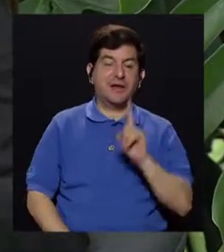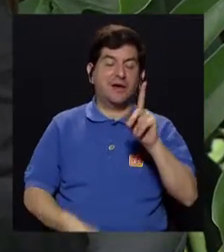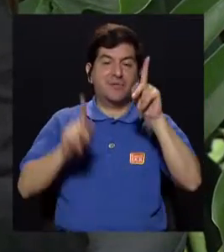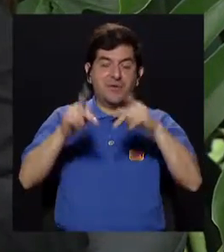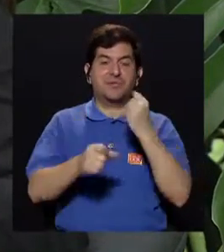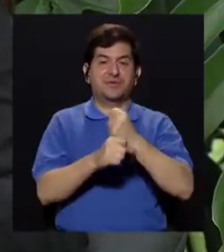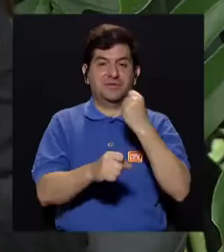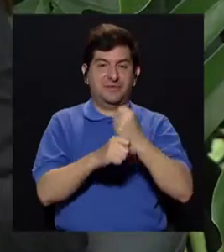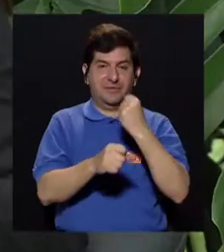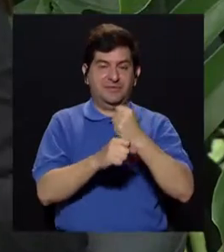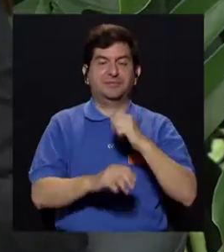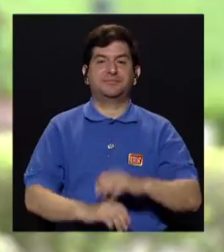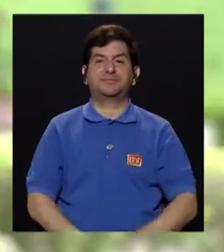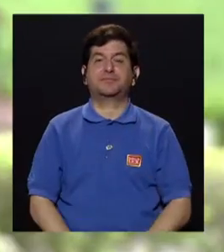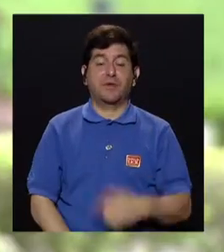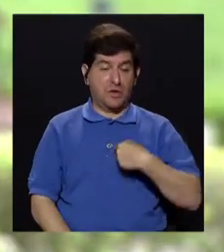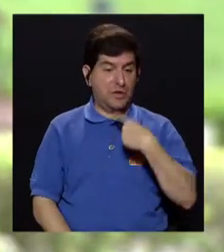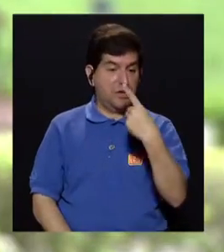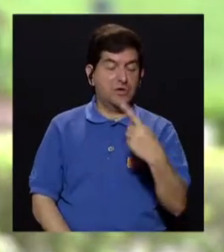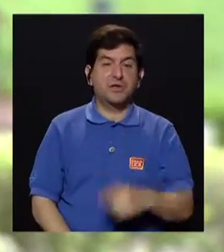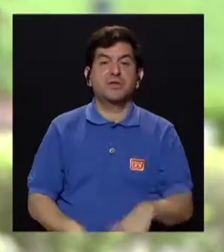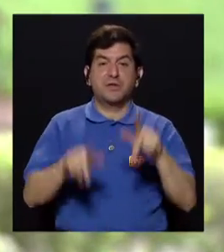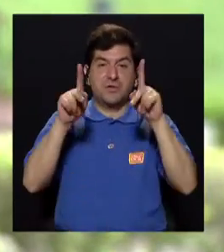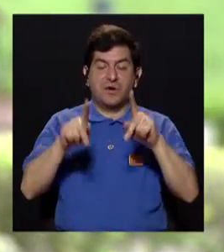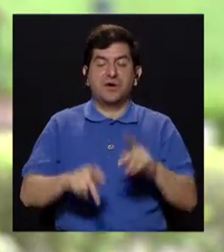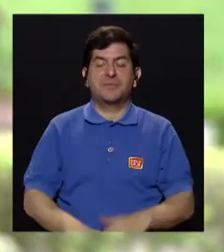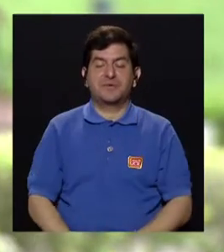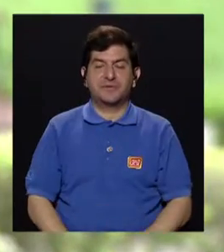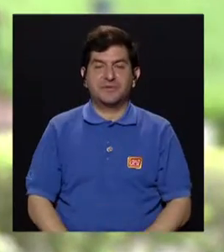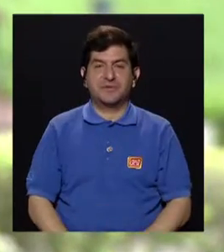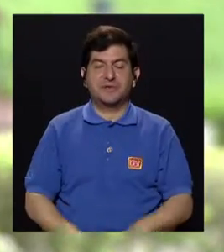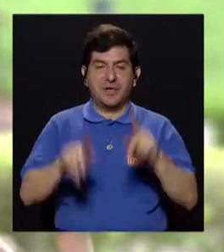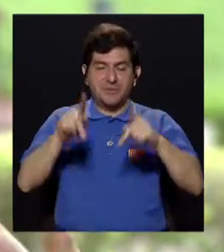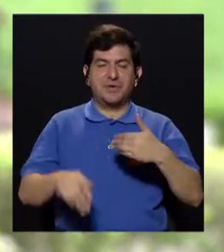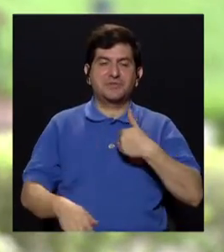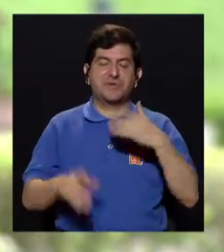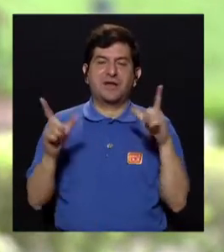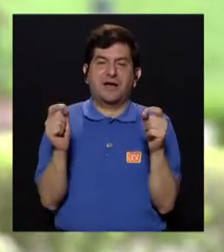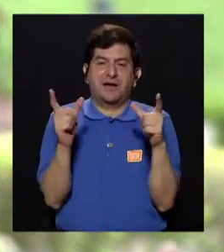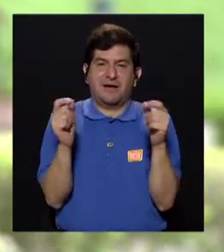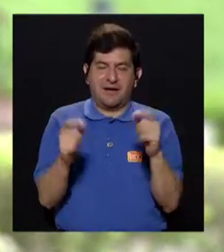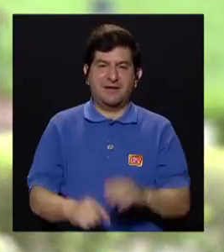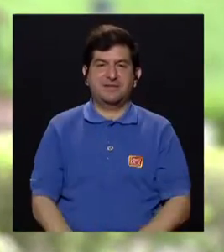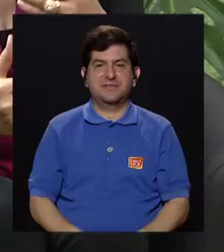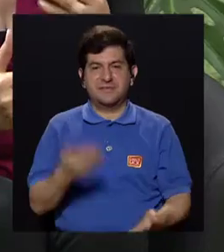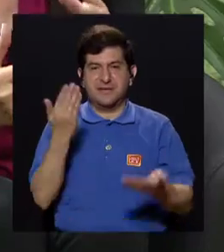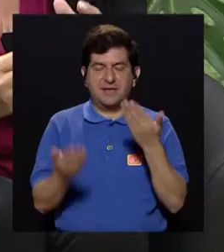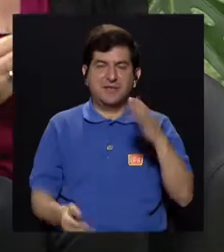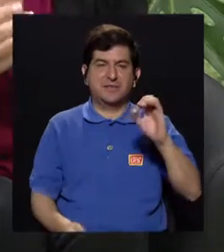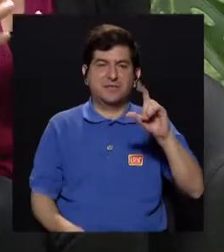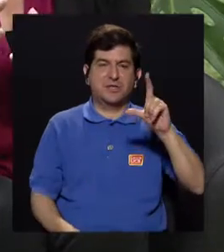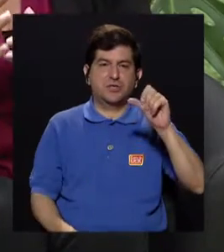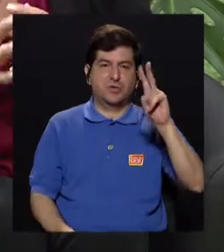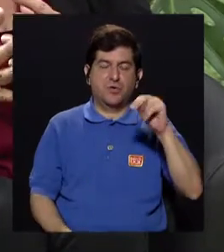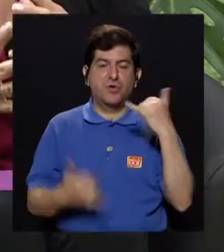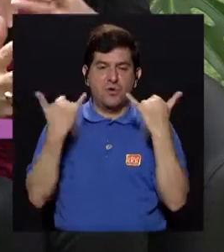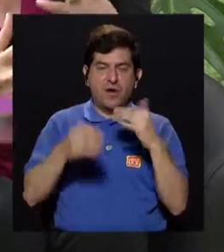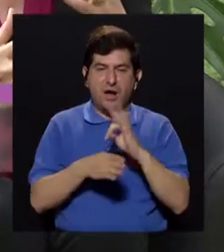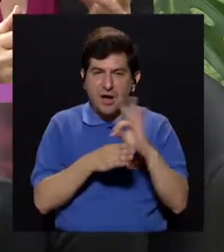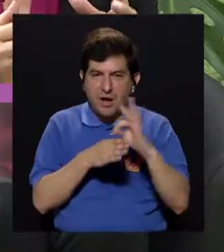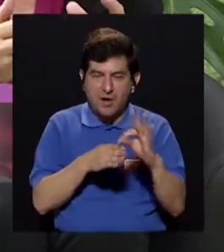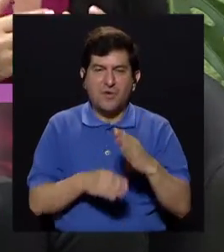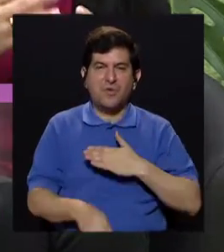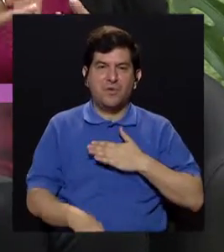casa, una persona que hace eso. Y yo lo menciono mucho a los pacientes, cuando llegan, un paciente con cáncer, cáncer de colon y ahora estoy